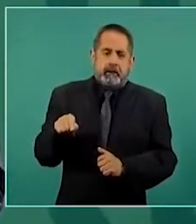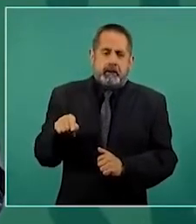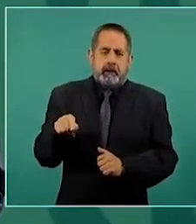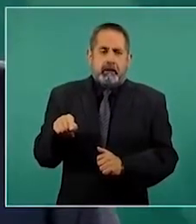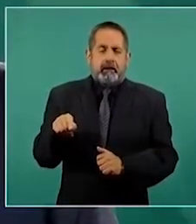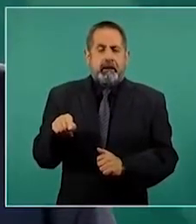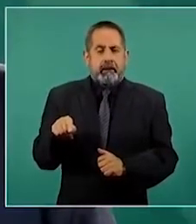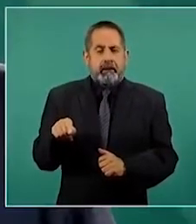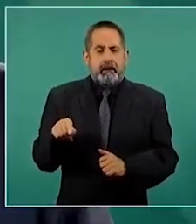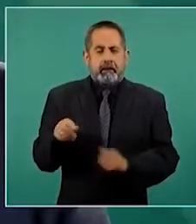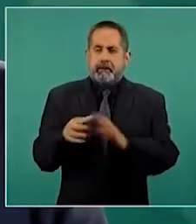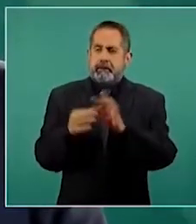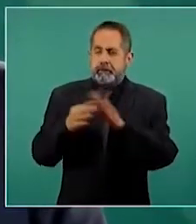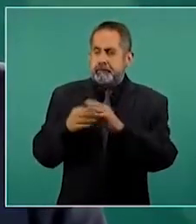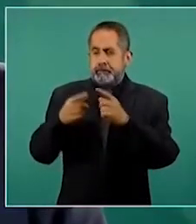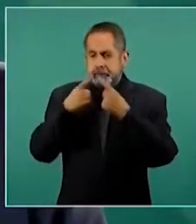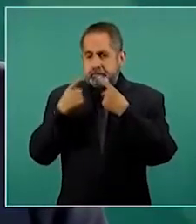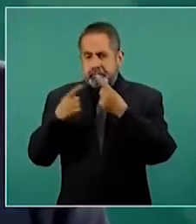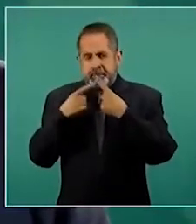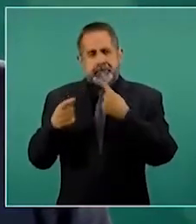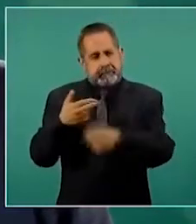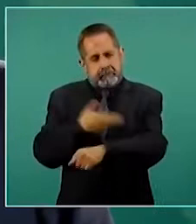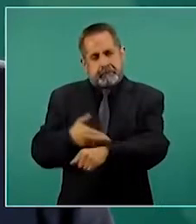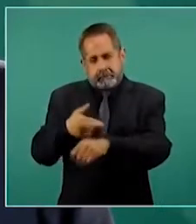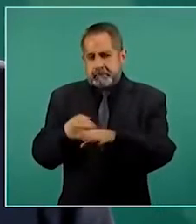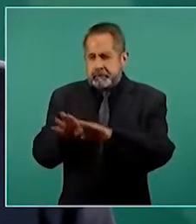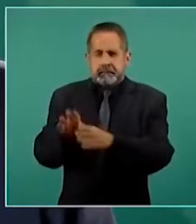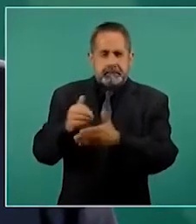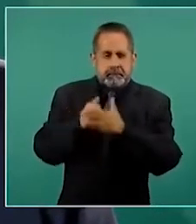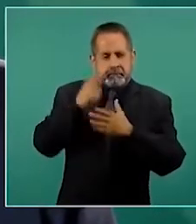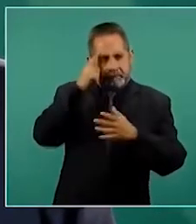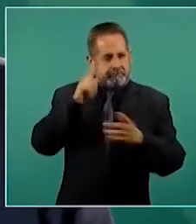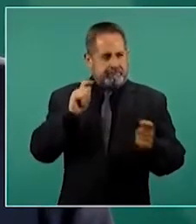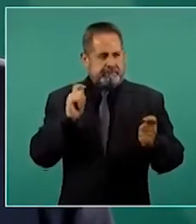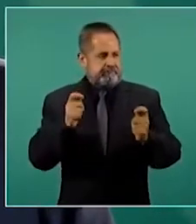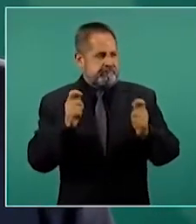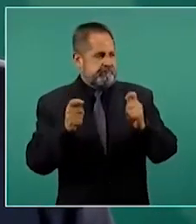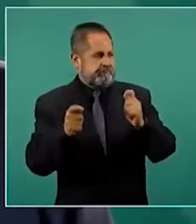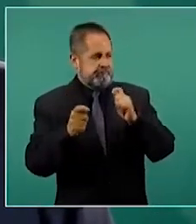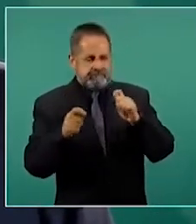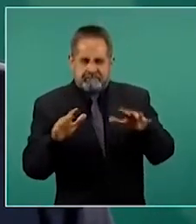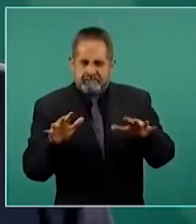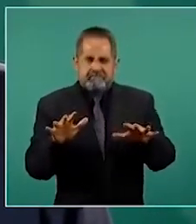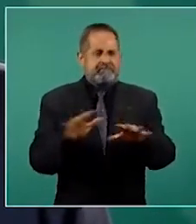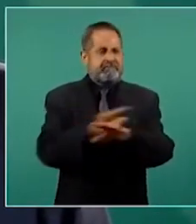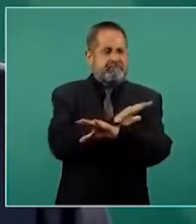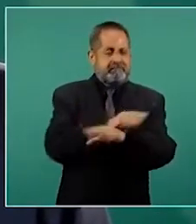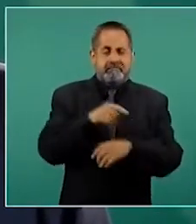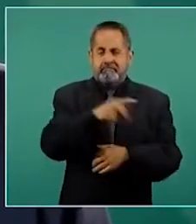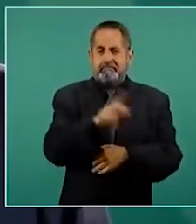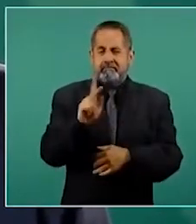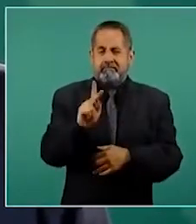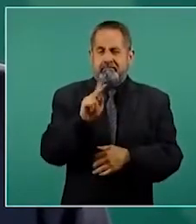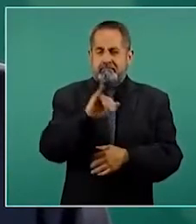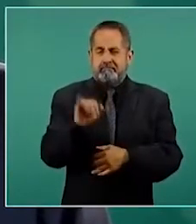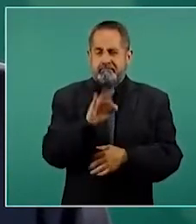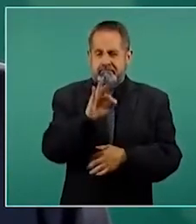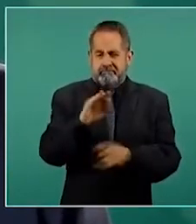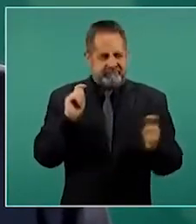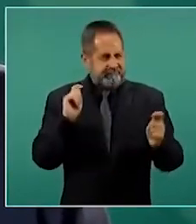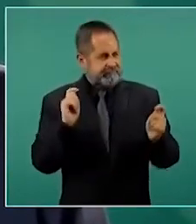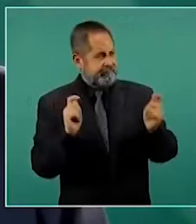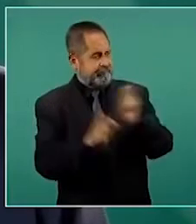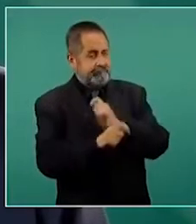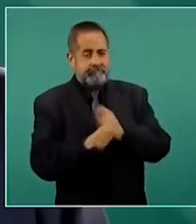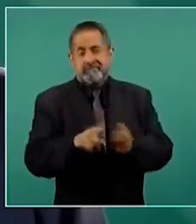cabo la reforma que necesita el Poder Judicial, porque